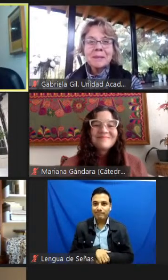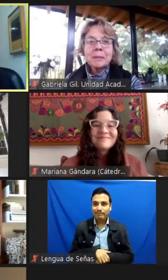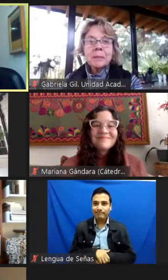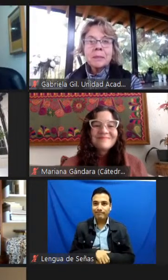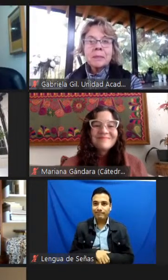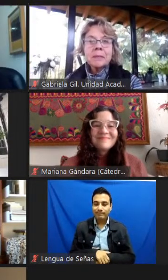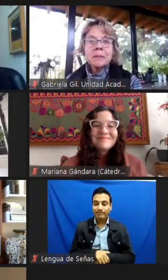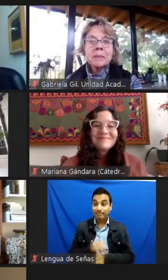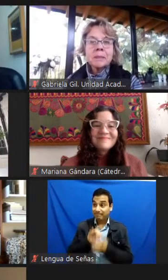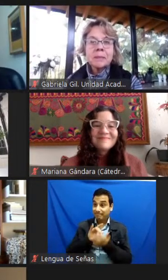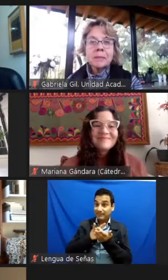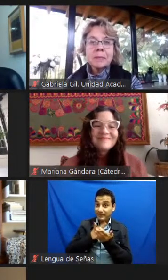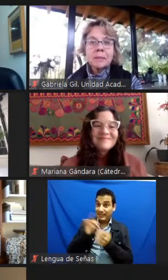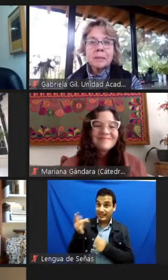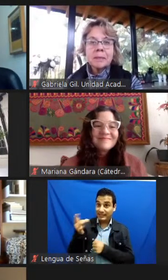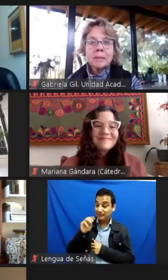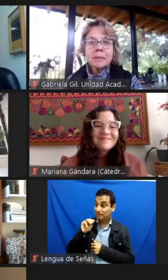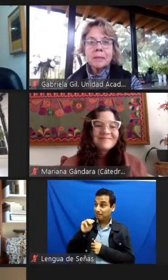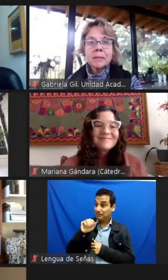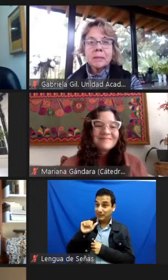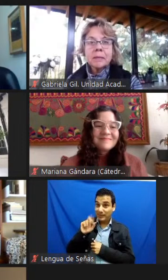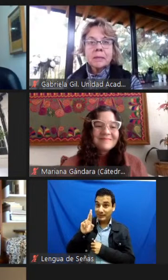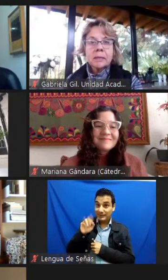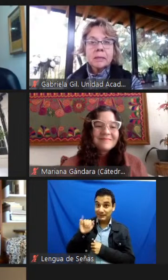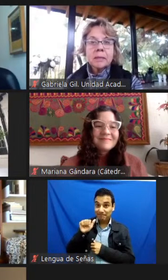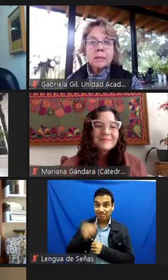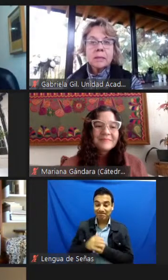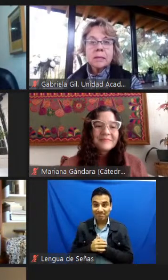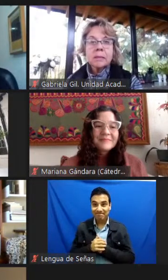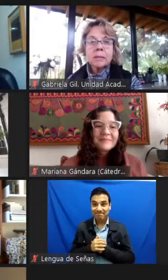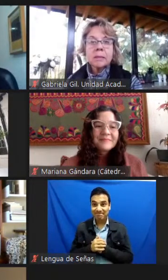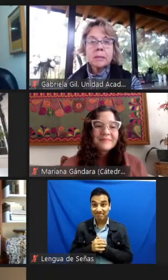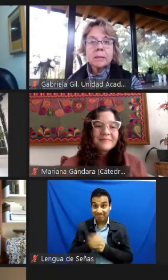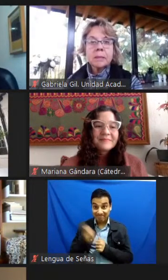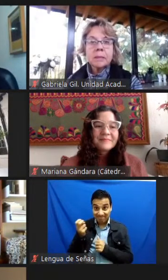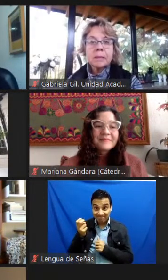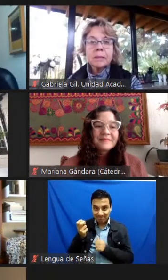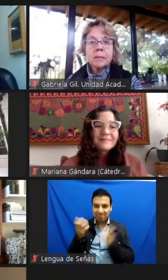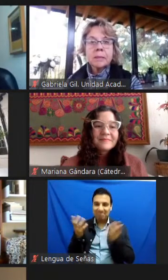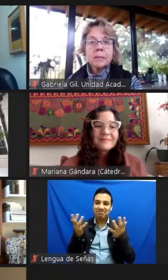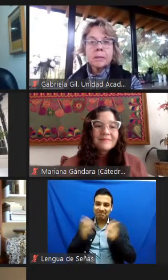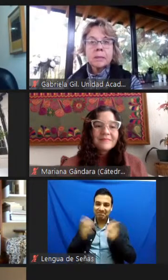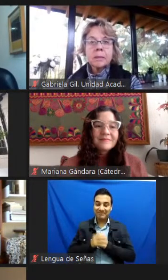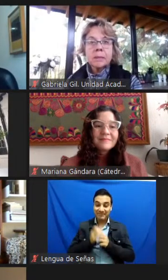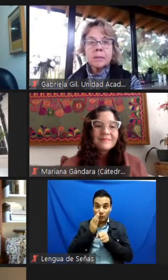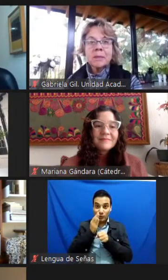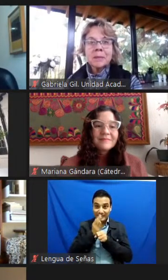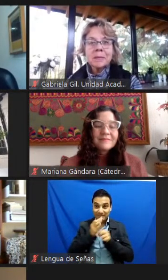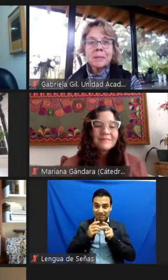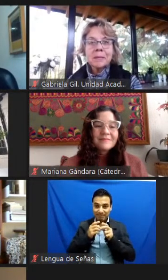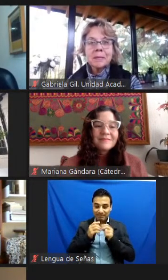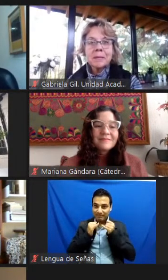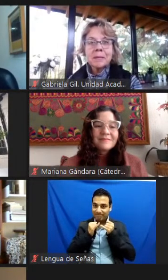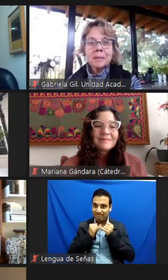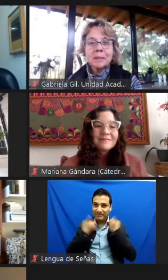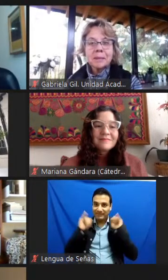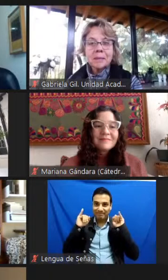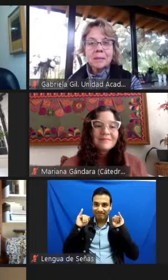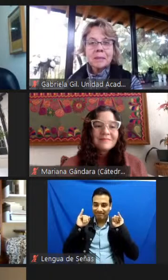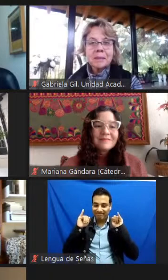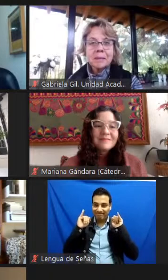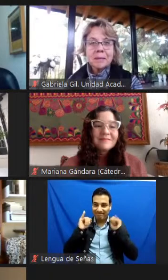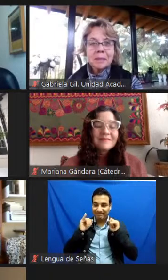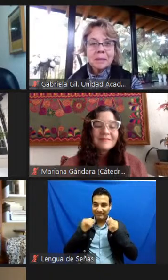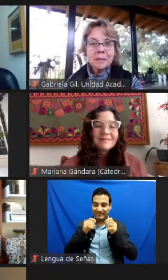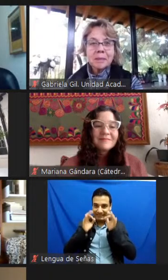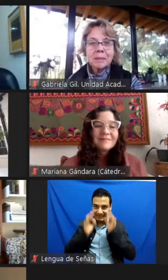Muchas gracias María, por tus preguntas. Y con esto, pues, damos por inaugurado este seminario y